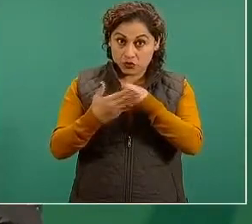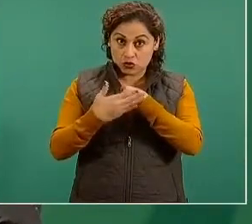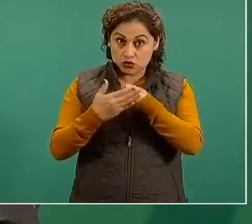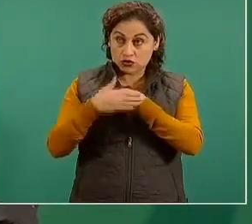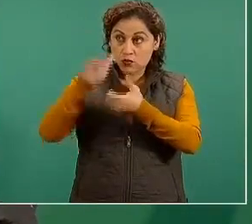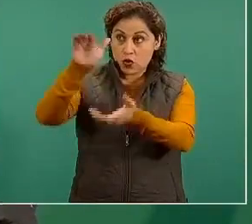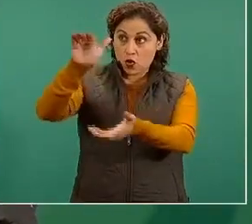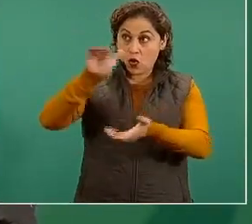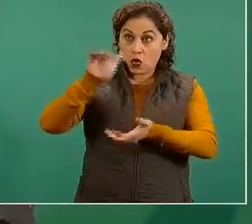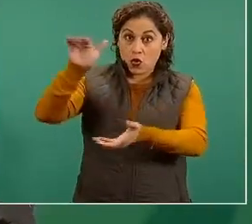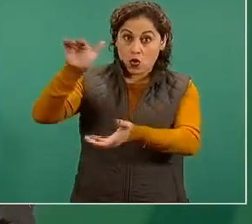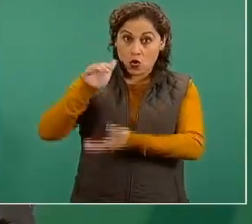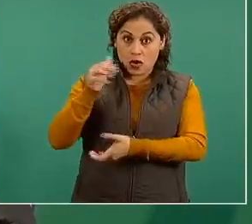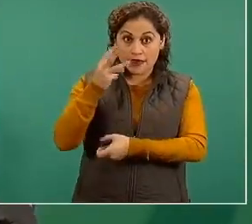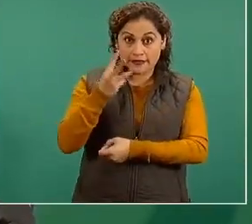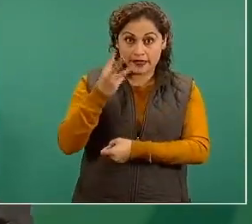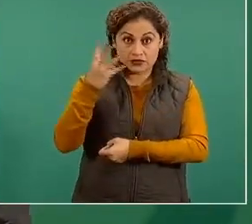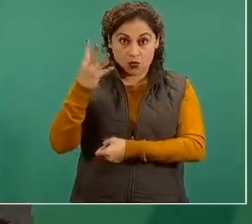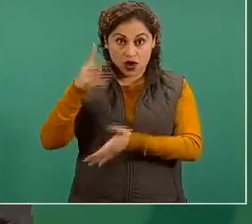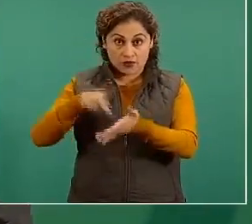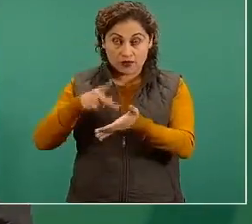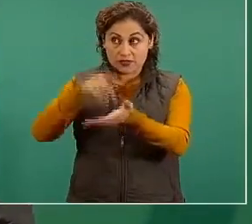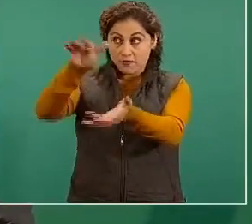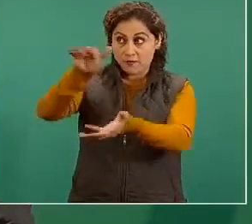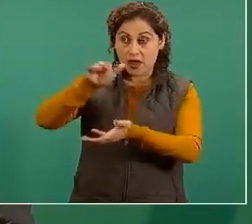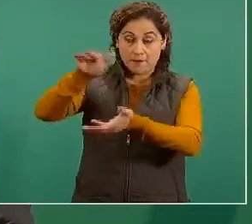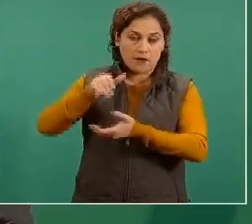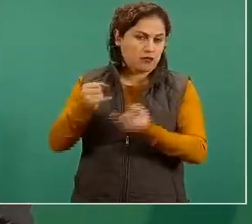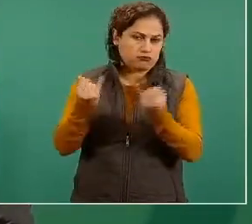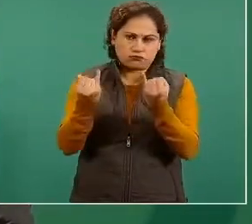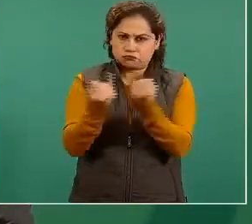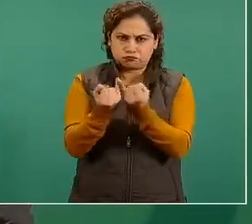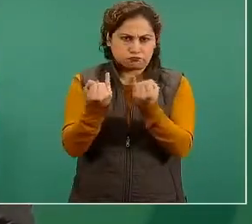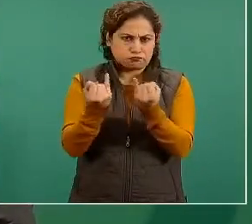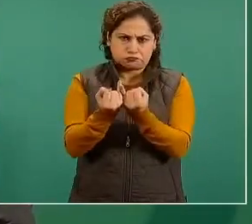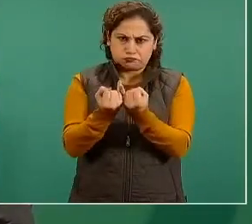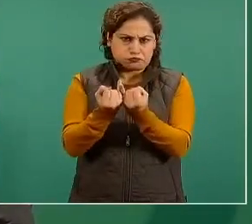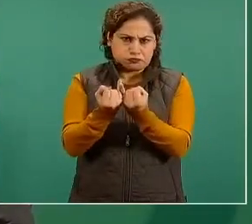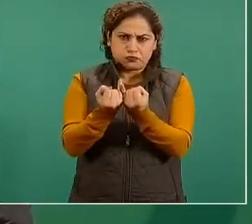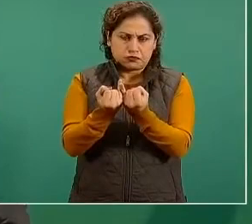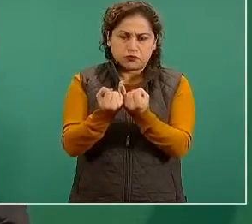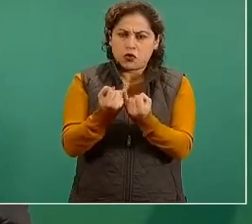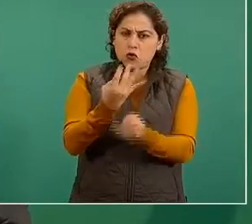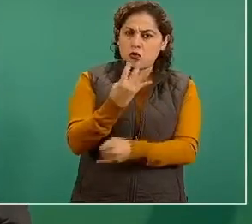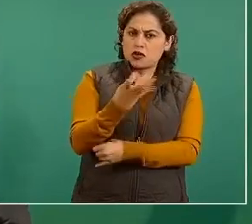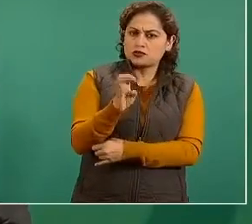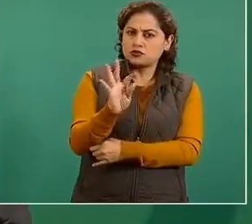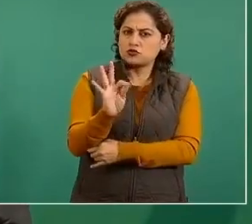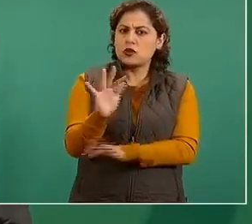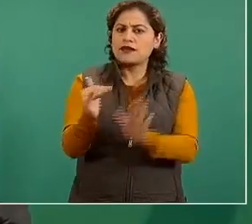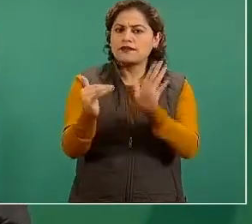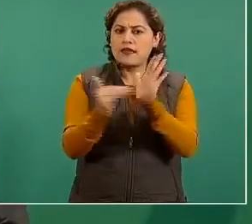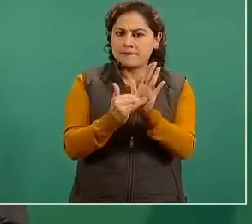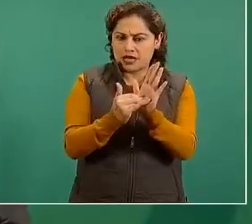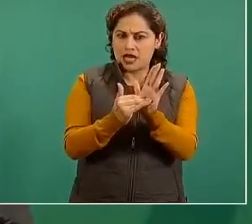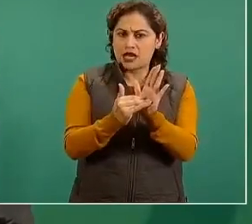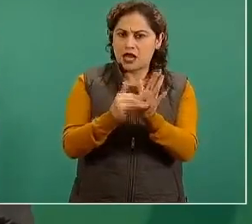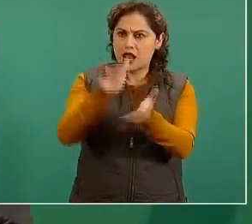serán iguales de cuatrocientas casi cuatrocientos cuarenta mil dosis.